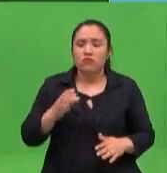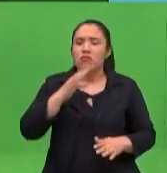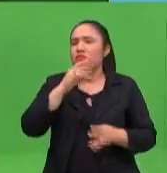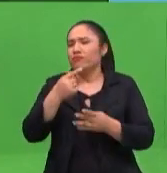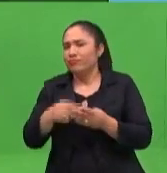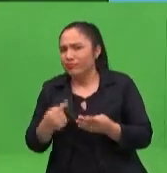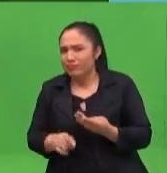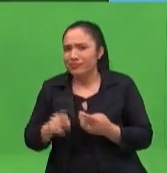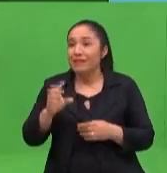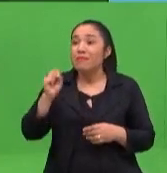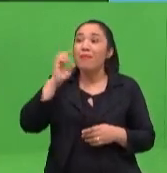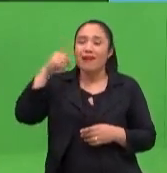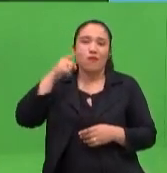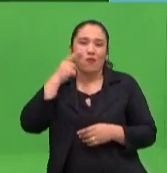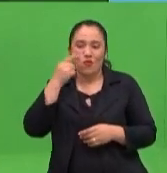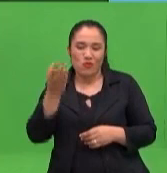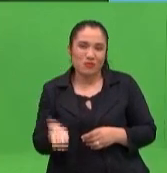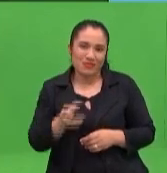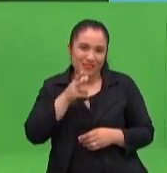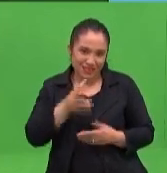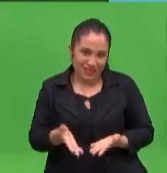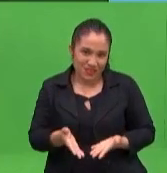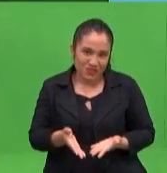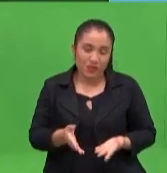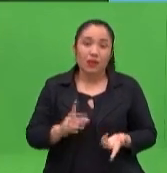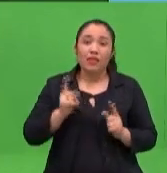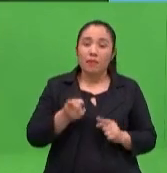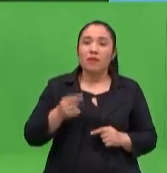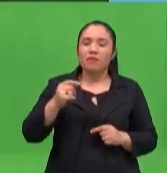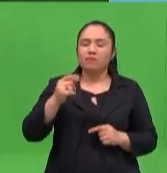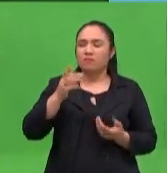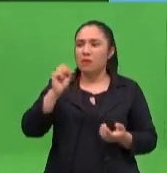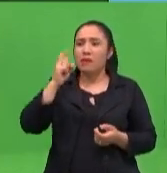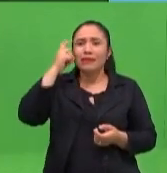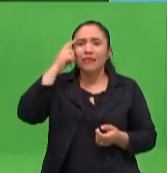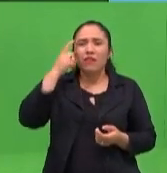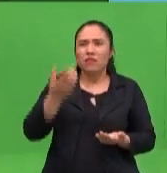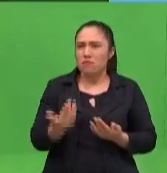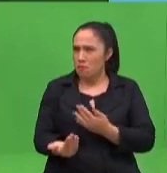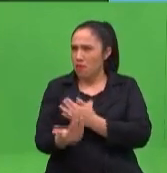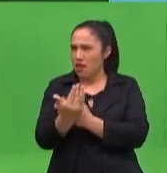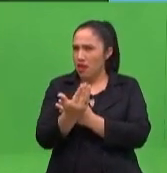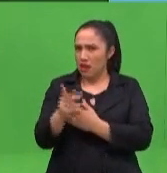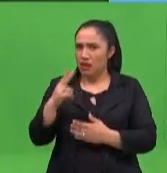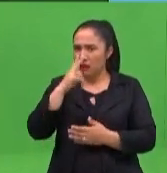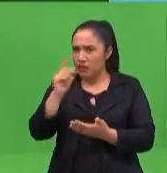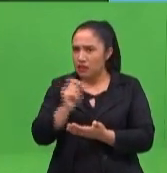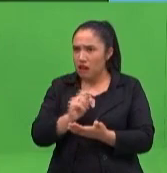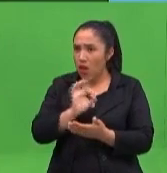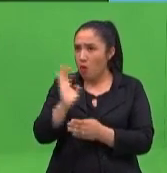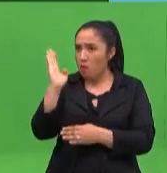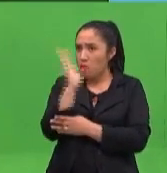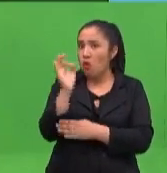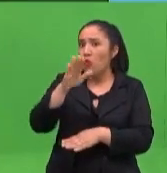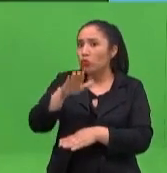En qué momento del día a él le gusta hacer la tarea o le gusta dibujar, ¿verdad? En qué